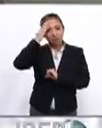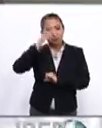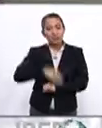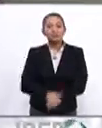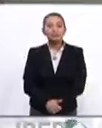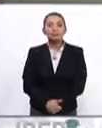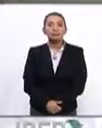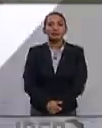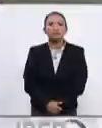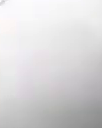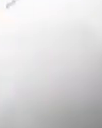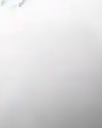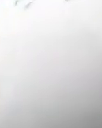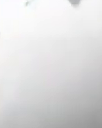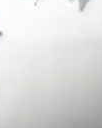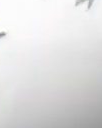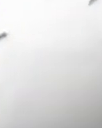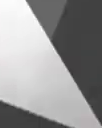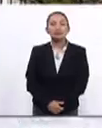Sumo Pontificio.